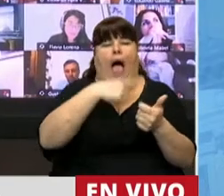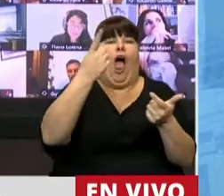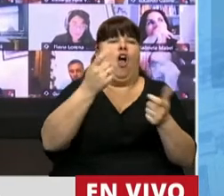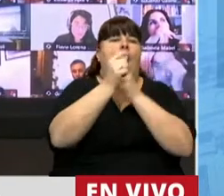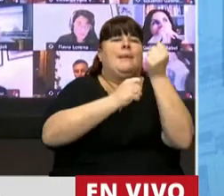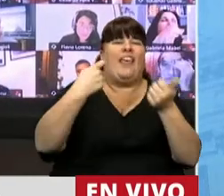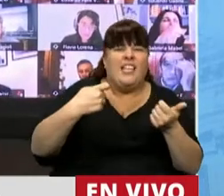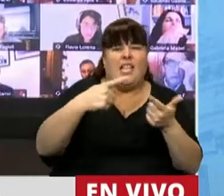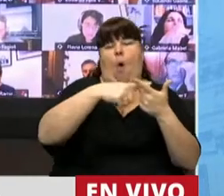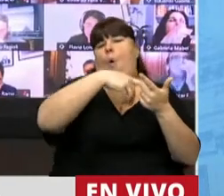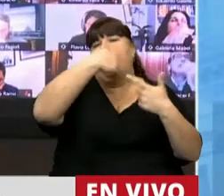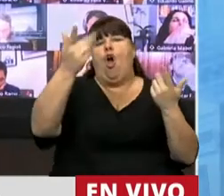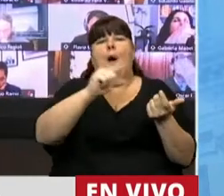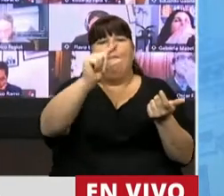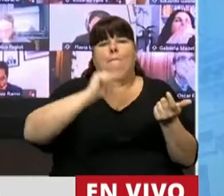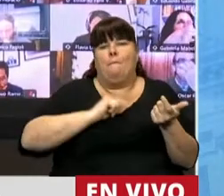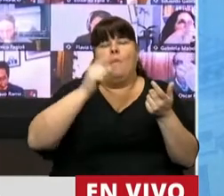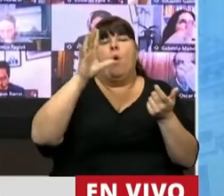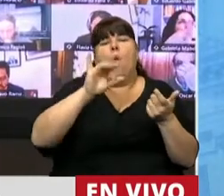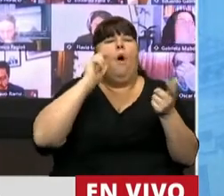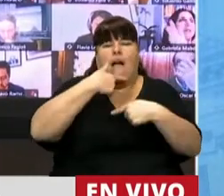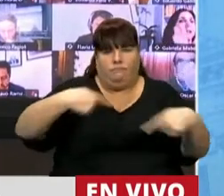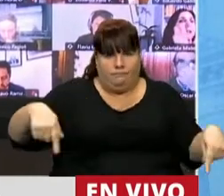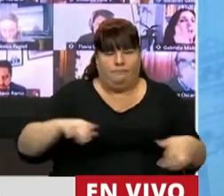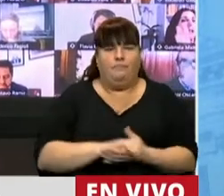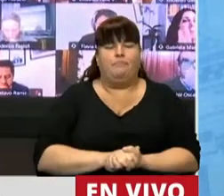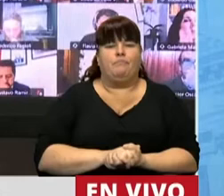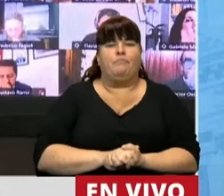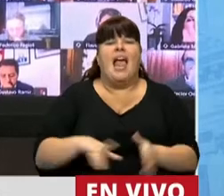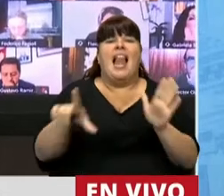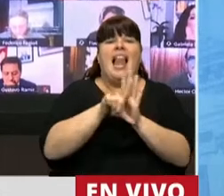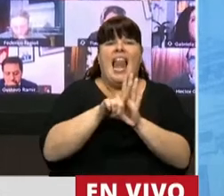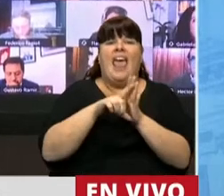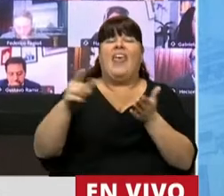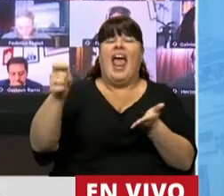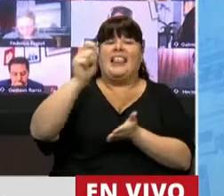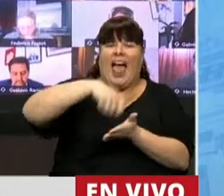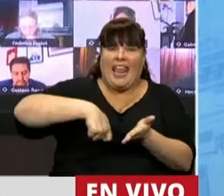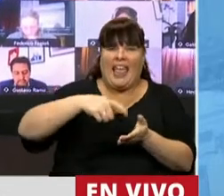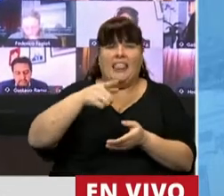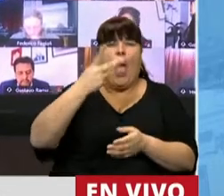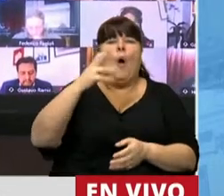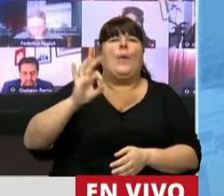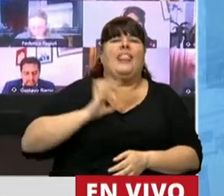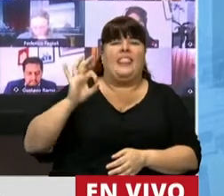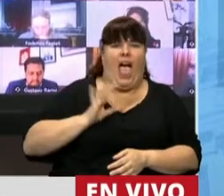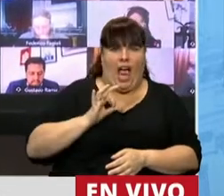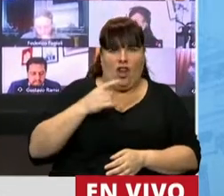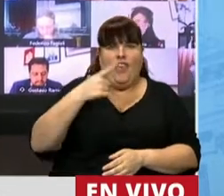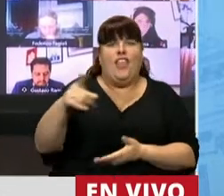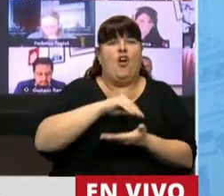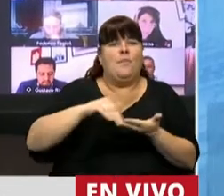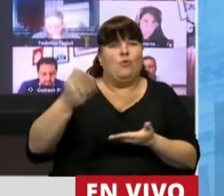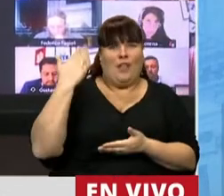llámese compañía de seguros, llámese prestador de un servicio público. La ley de tarjetas de crédito, hace 20 años que existe, decía el